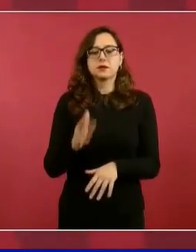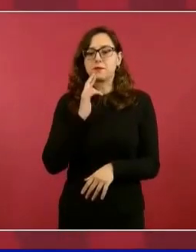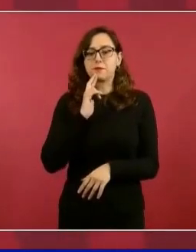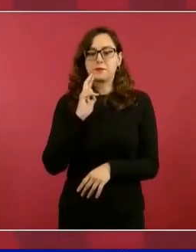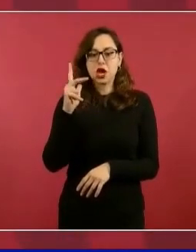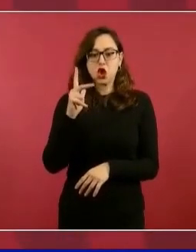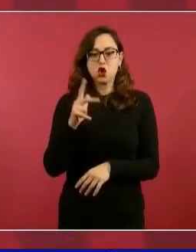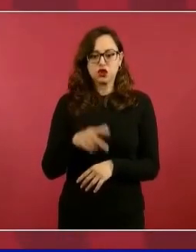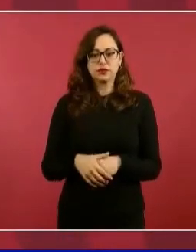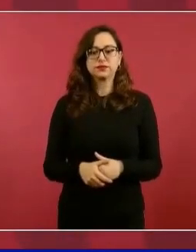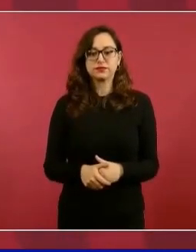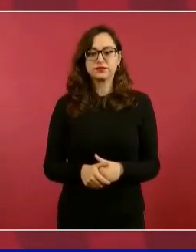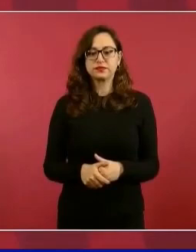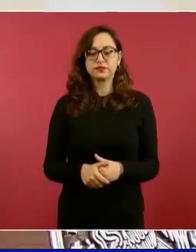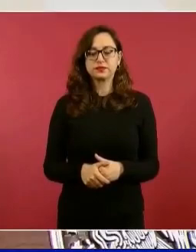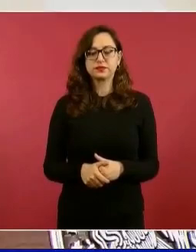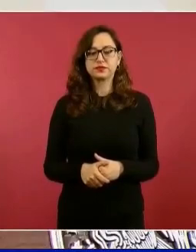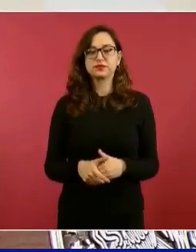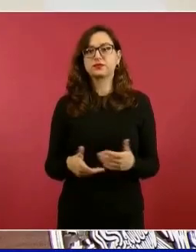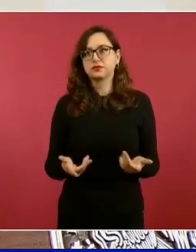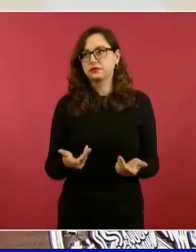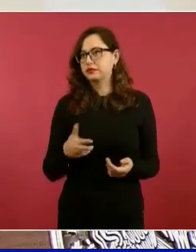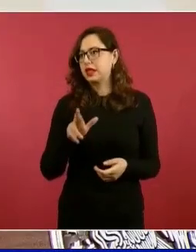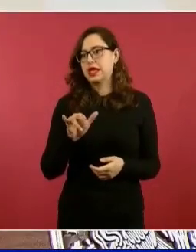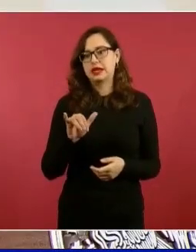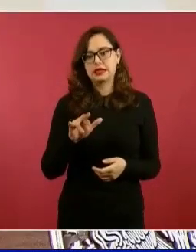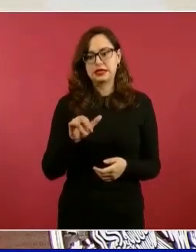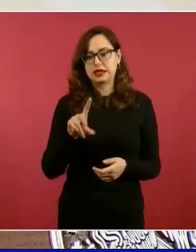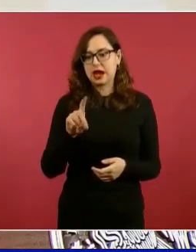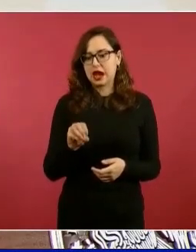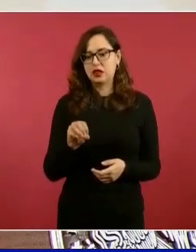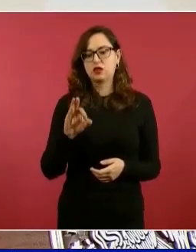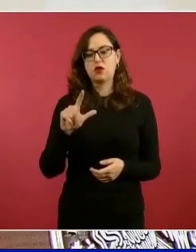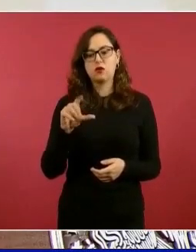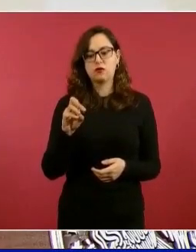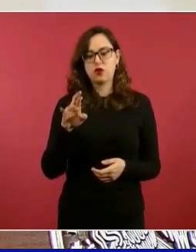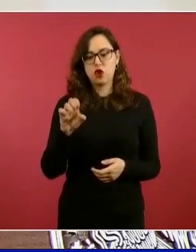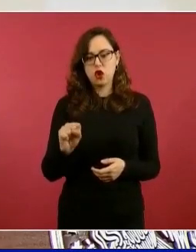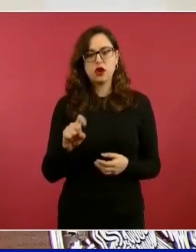así como Ricardo Flores Magón, como Zarco.